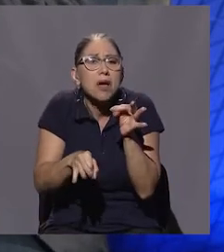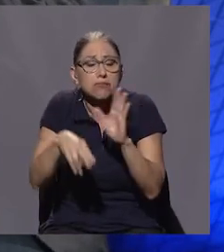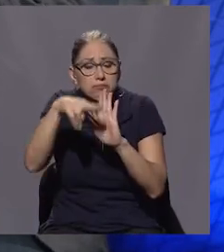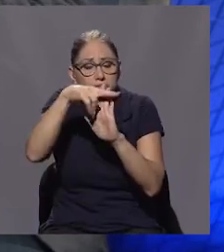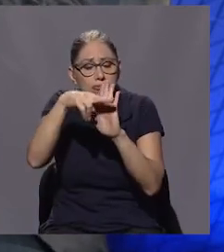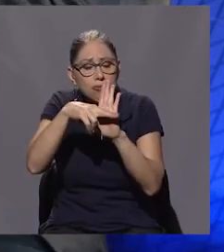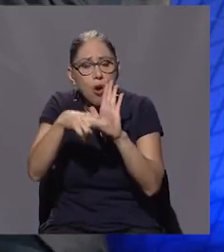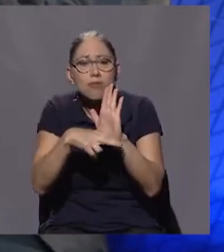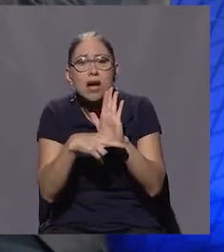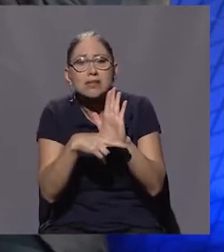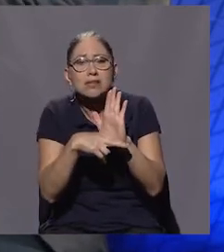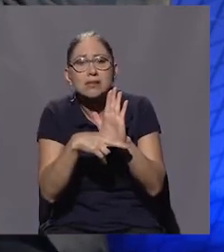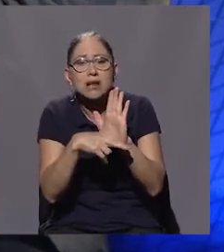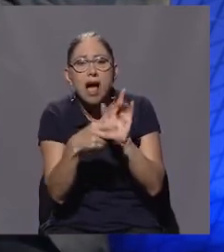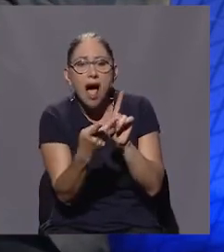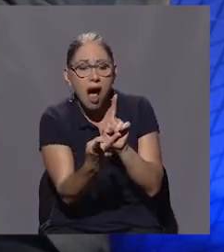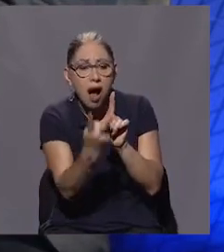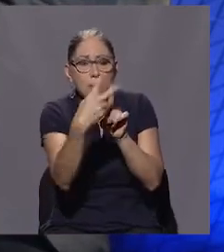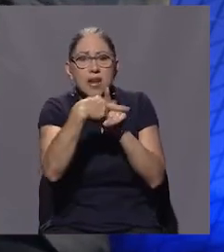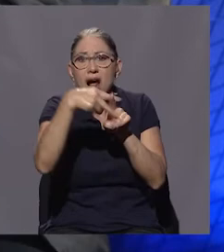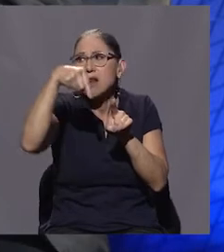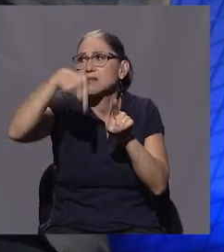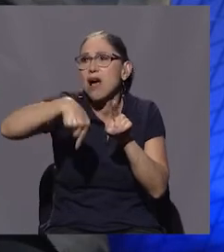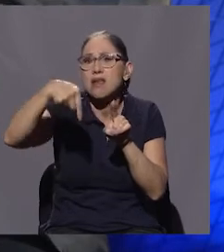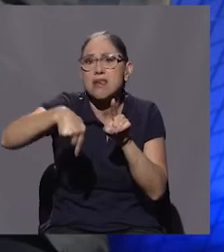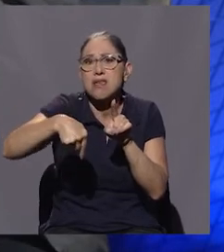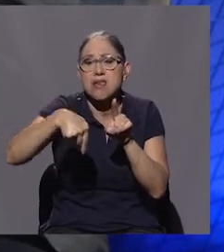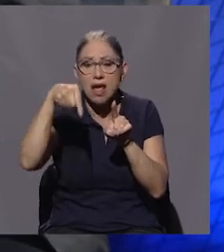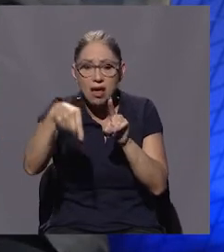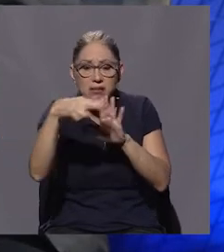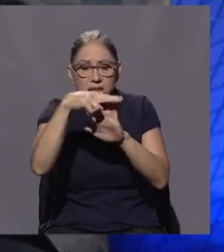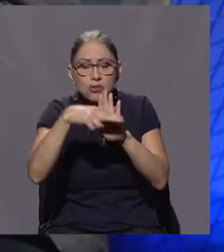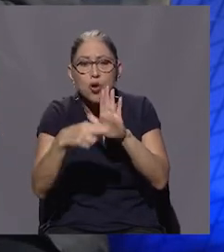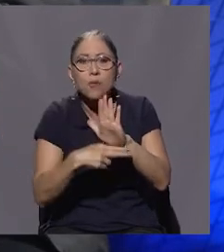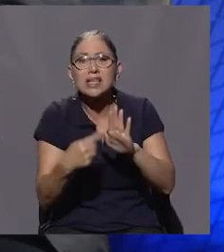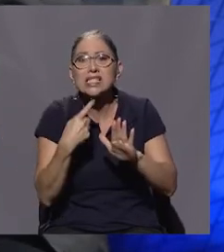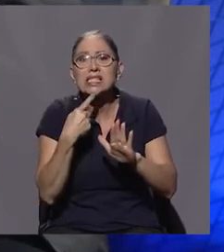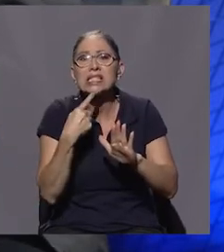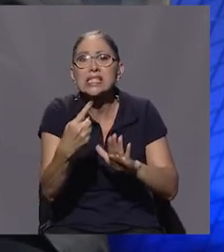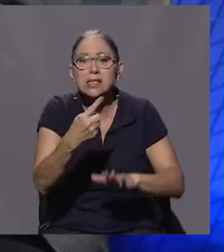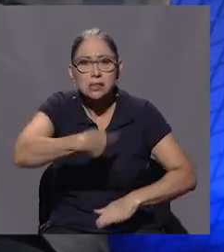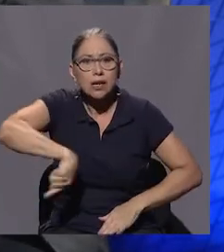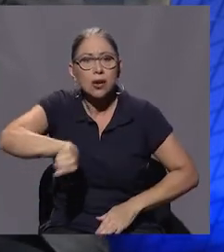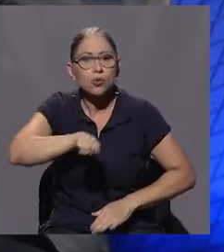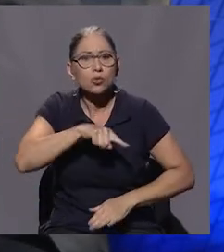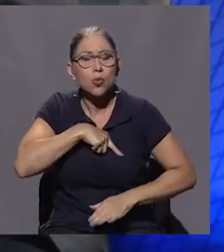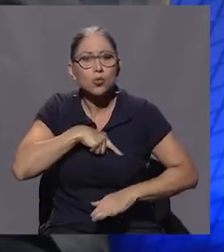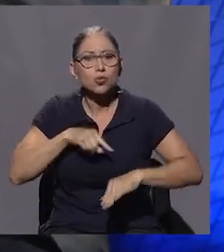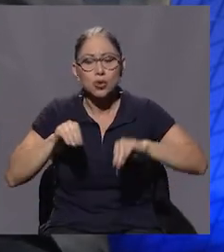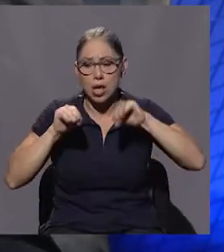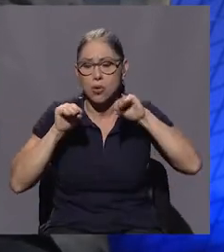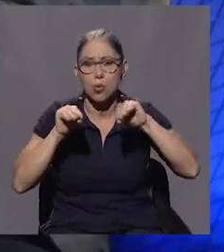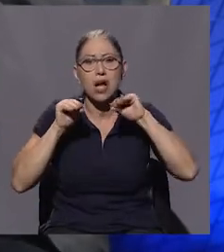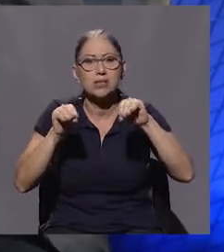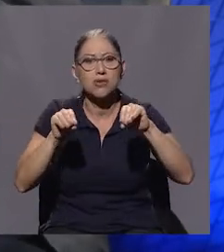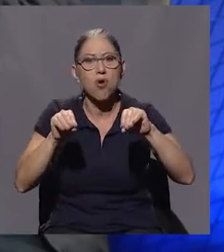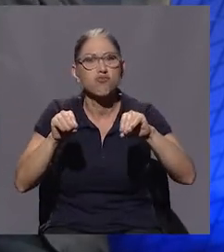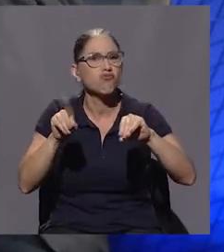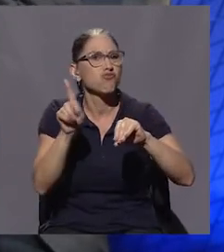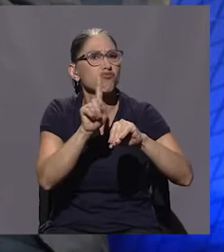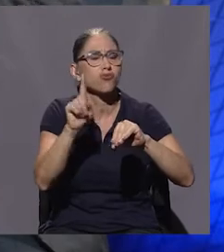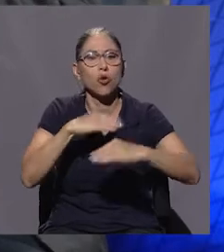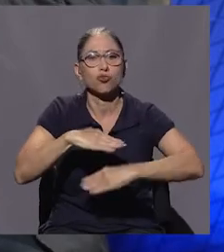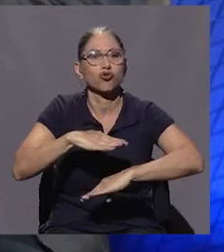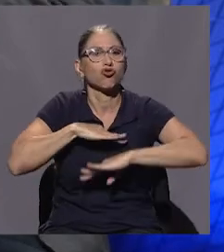que lo que vienen es a señalar que no tenemos una educación suficiente para